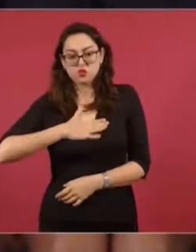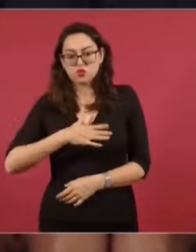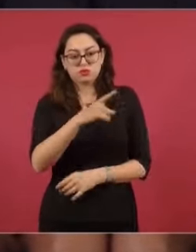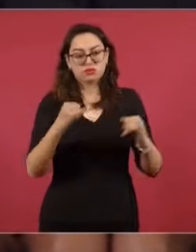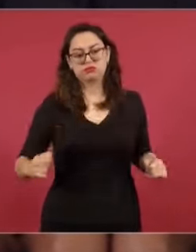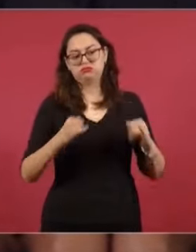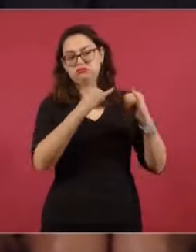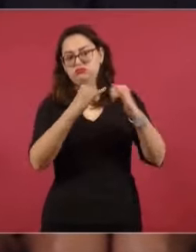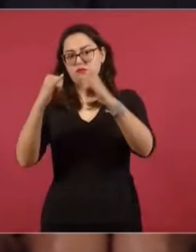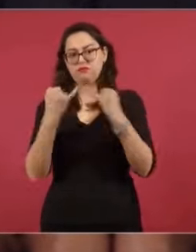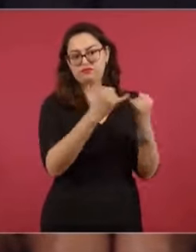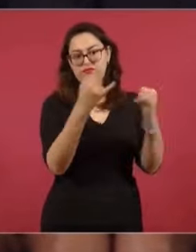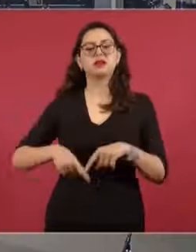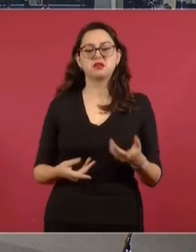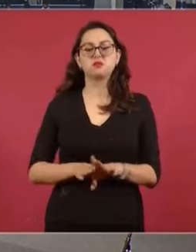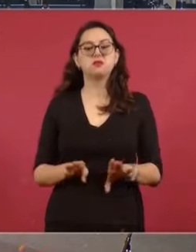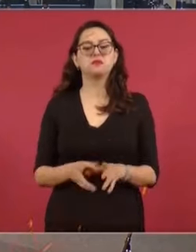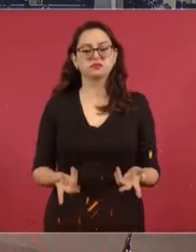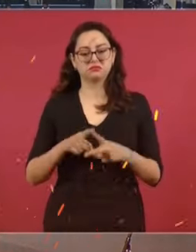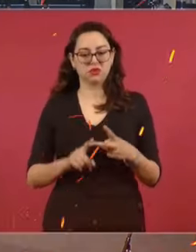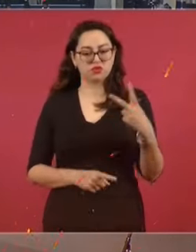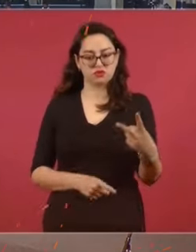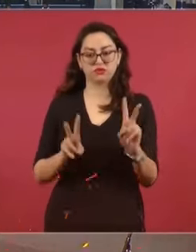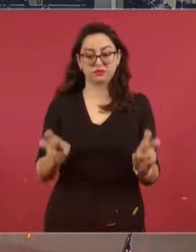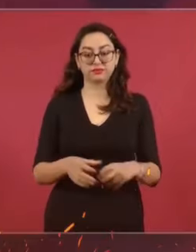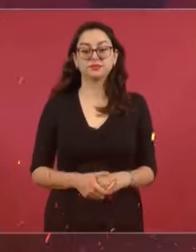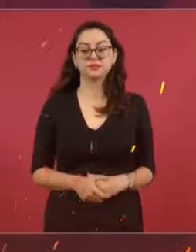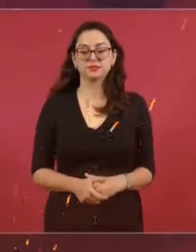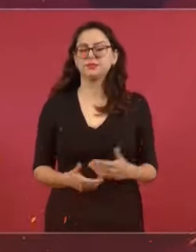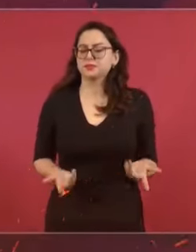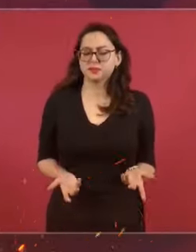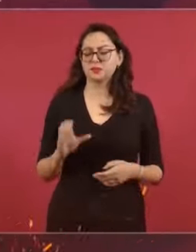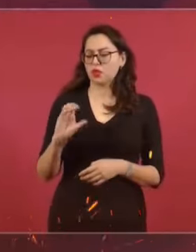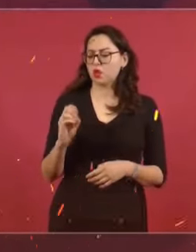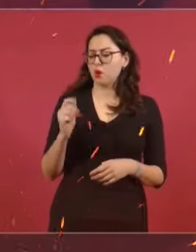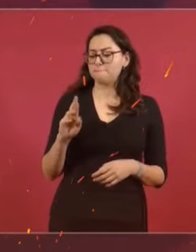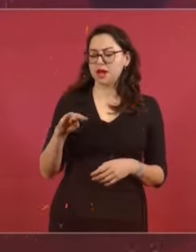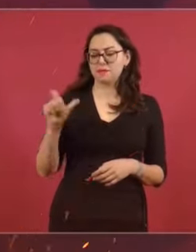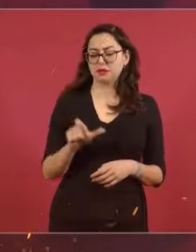apenas el 0.04% del presupuesto. Lo de la Coparmex está en su derecho.